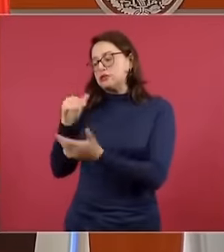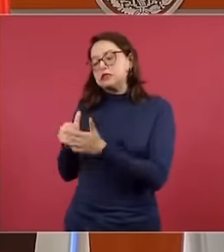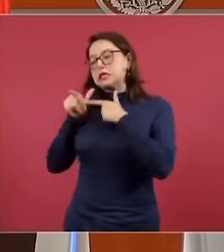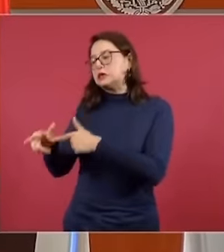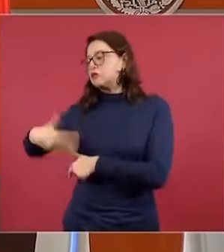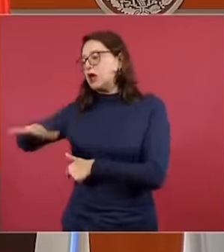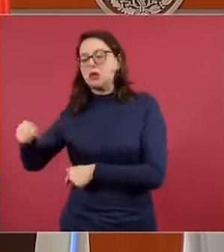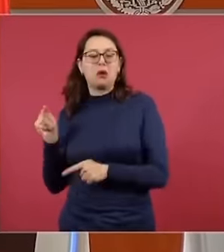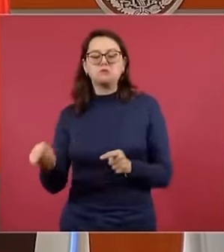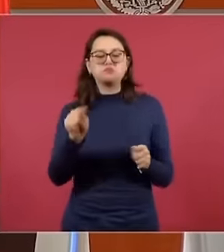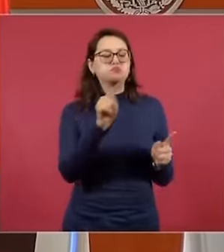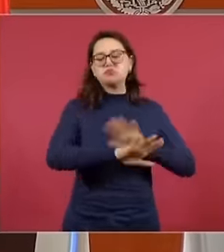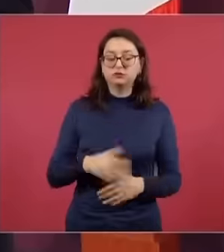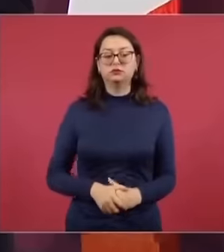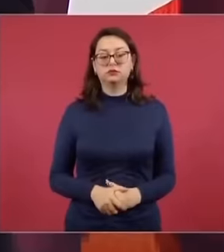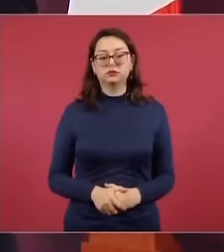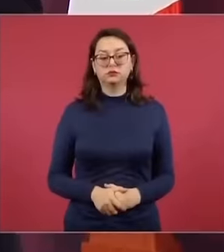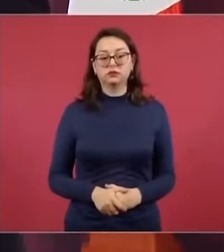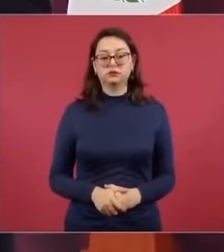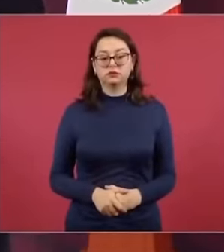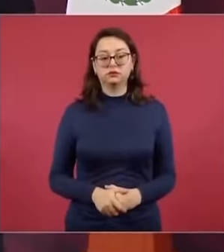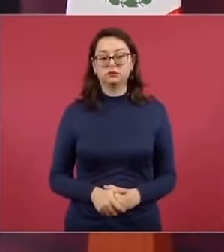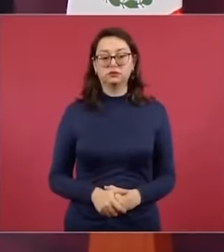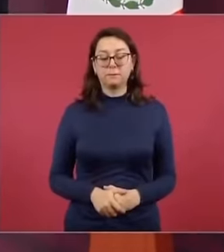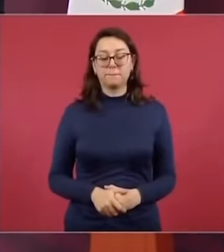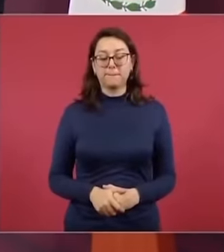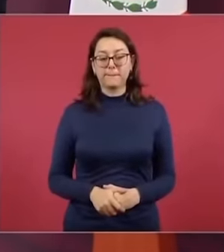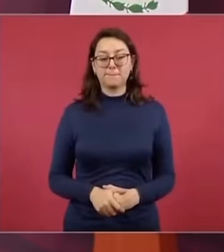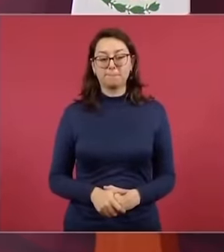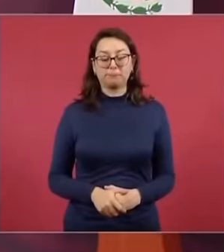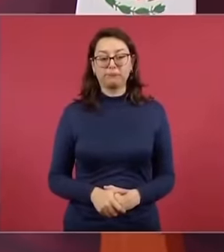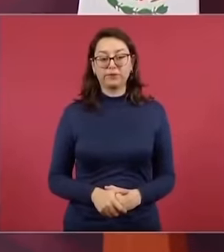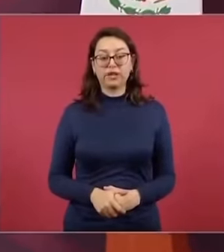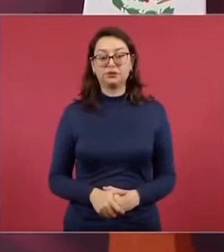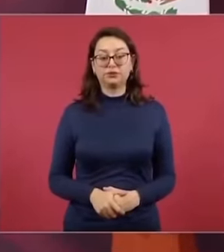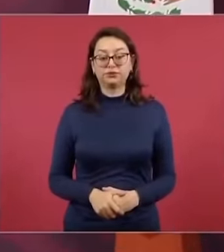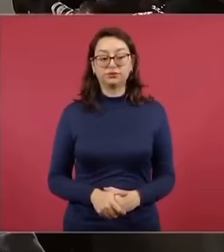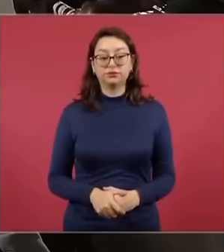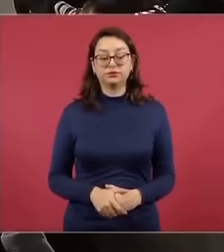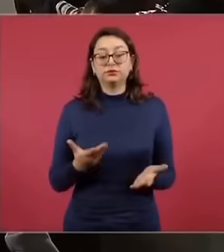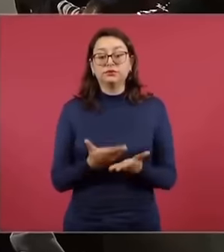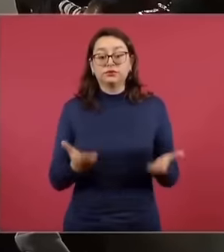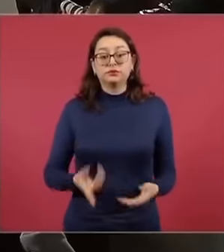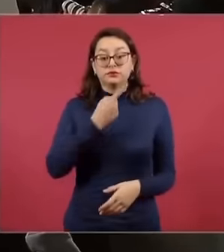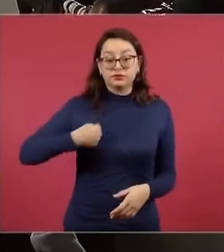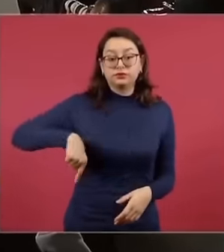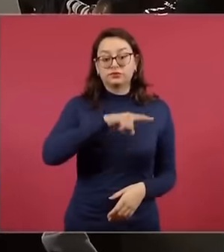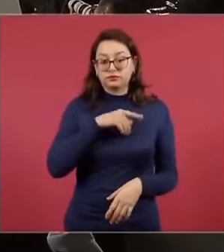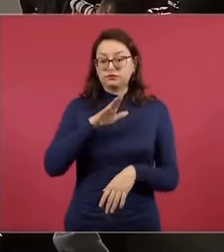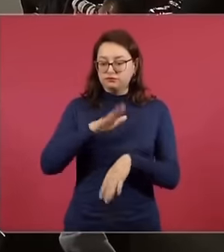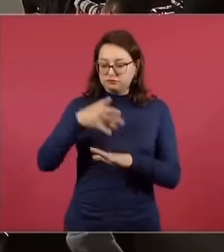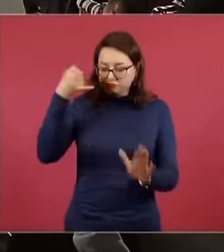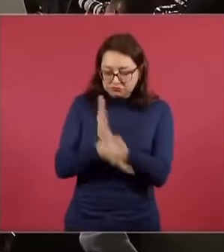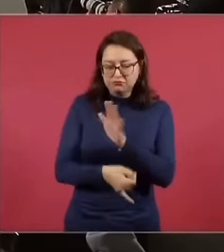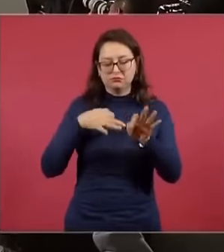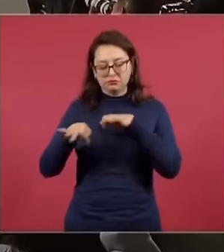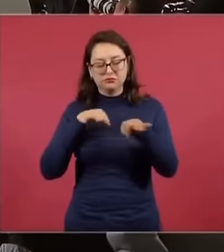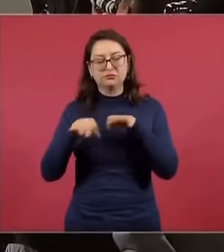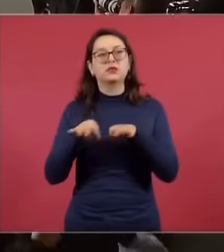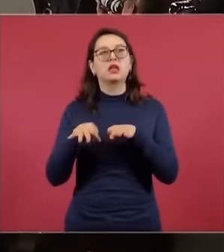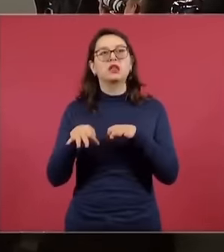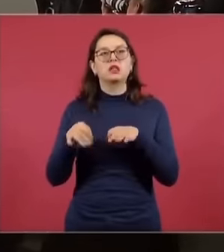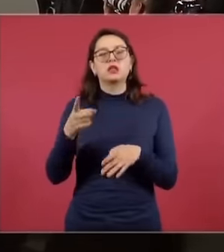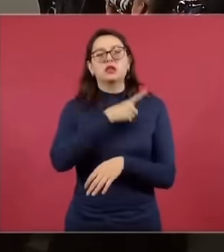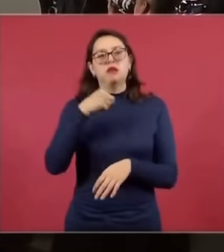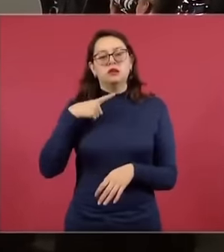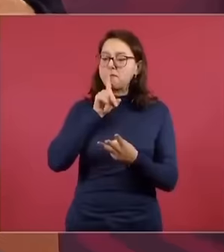12 mil 377 desaparecidos. También aquí, como ya estamos, como debe ser, tratando a fondo las cosas, hay que